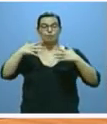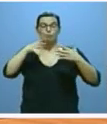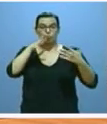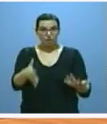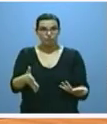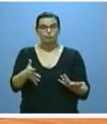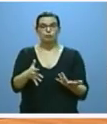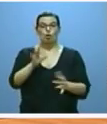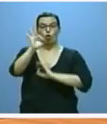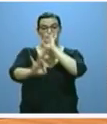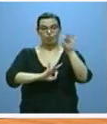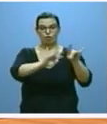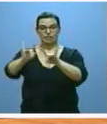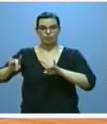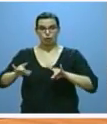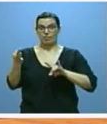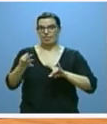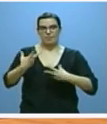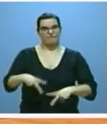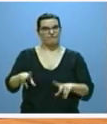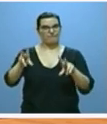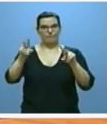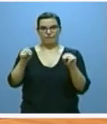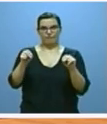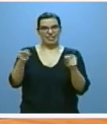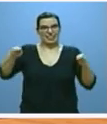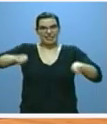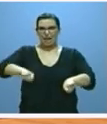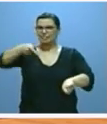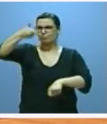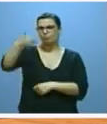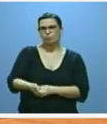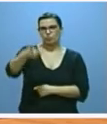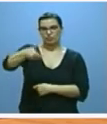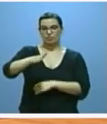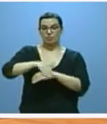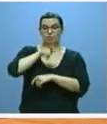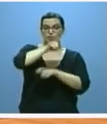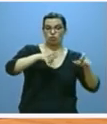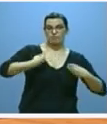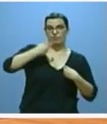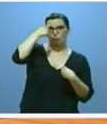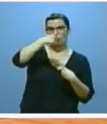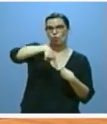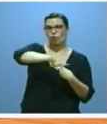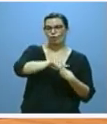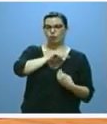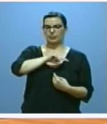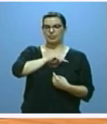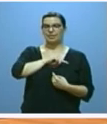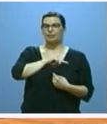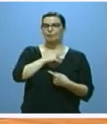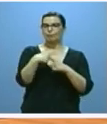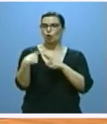de la ordenación territorial se me antoja fundamental para que asegure también a estos últimos la presencia próxima de esos